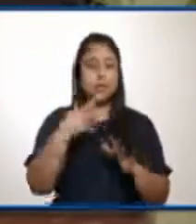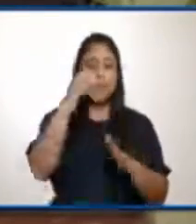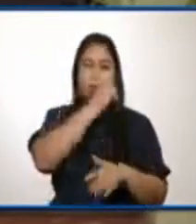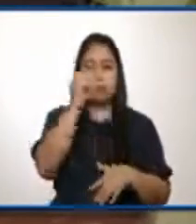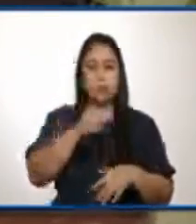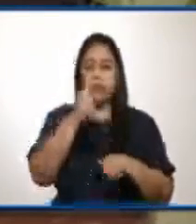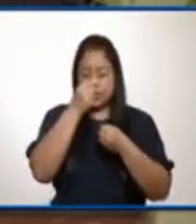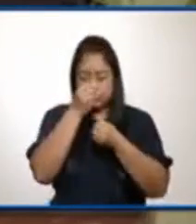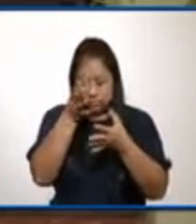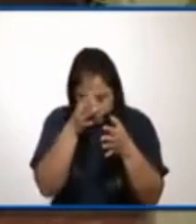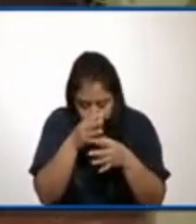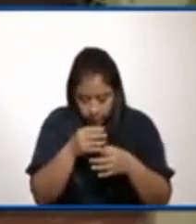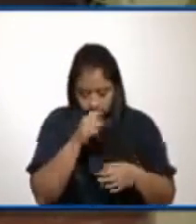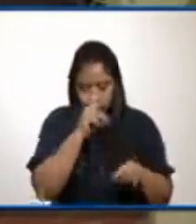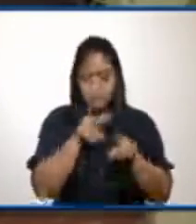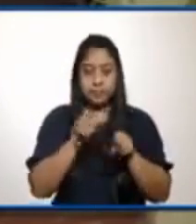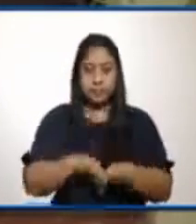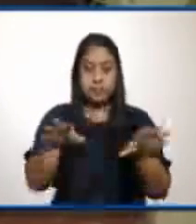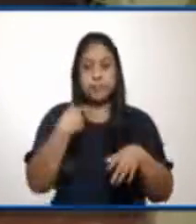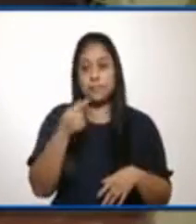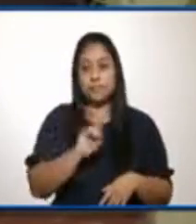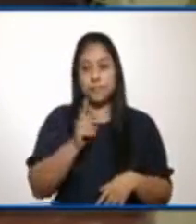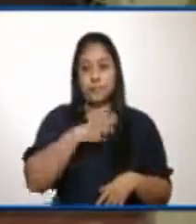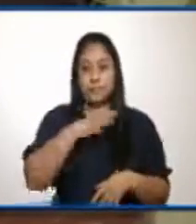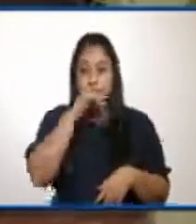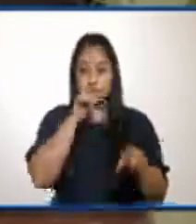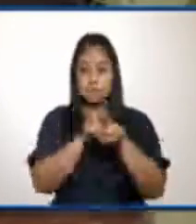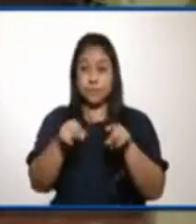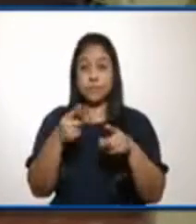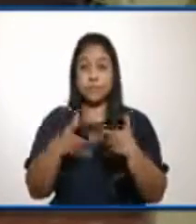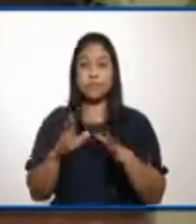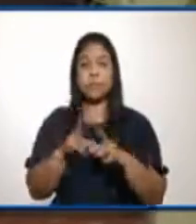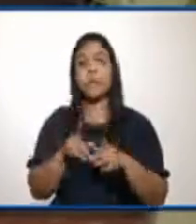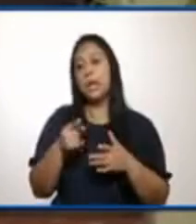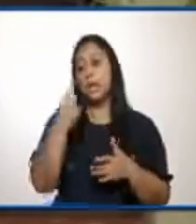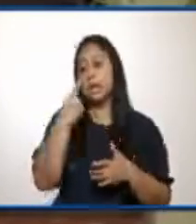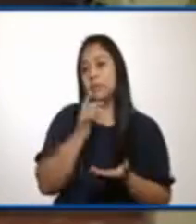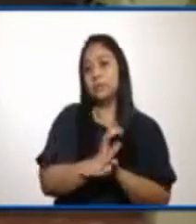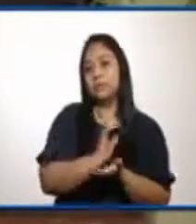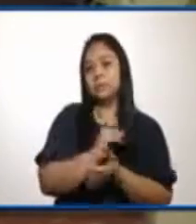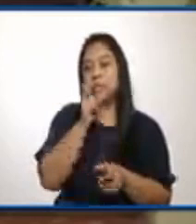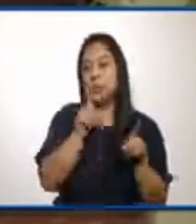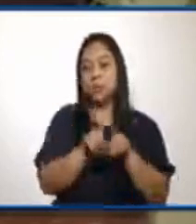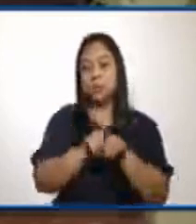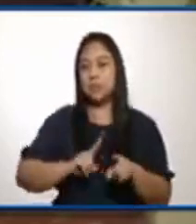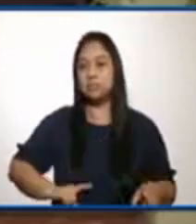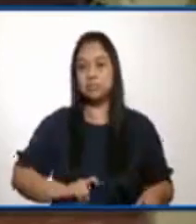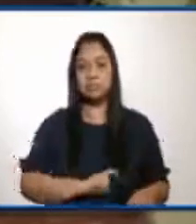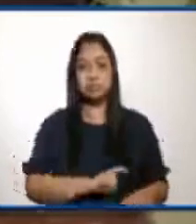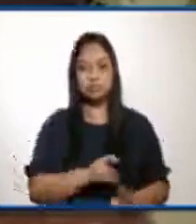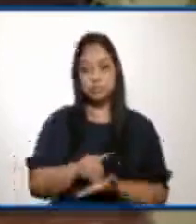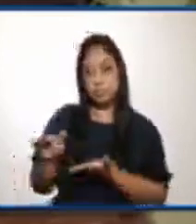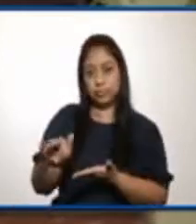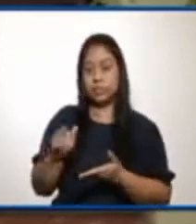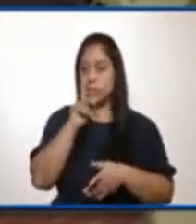de cobertura. En cuanto la tengamos, se la vamos a hacer pasar a sí mismo como la desparasitación a los niños que se está haciendo